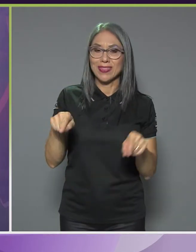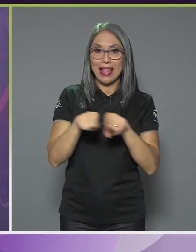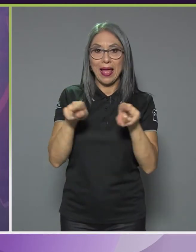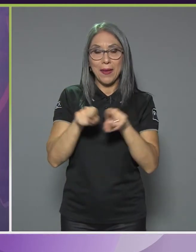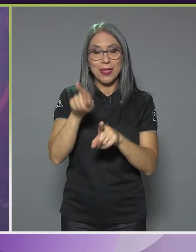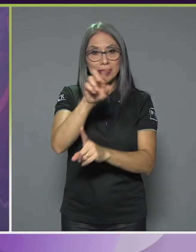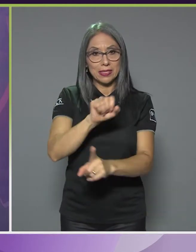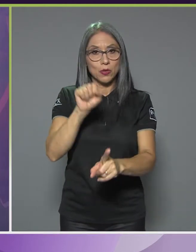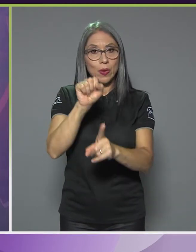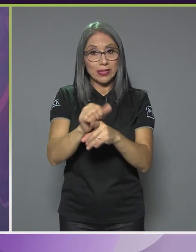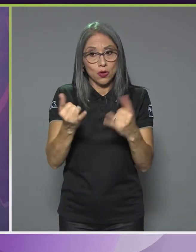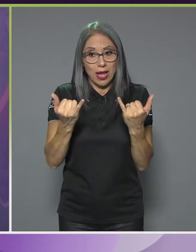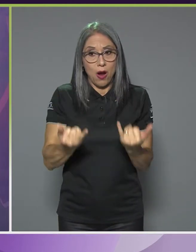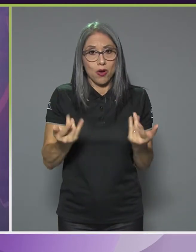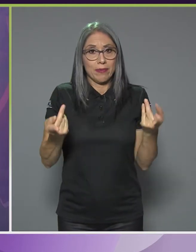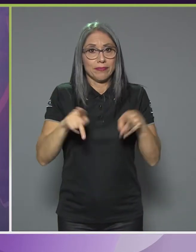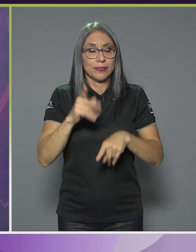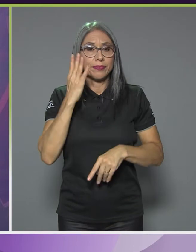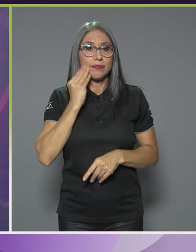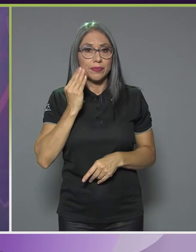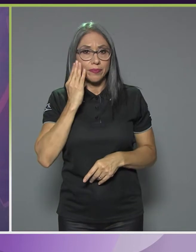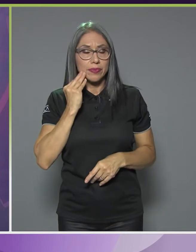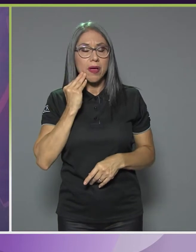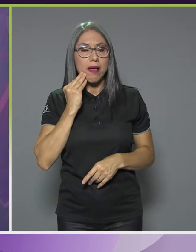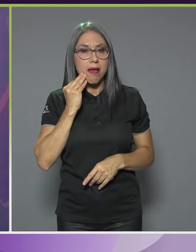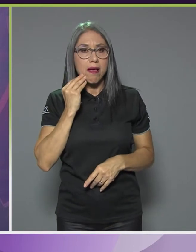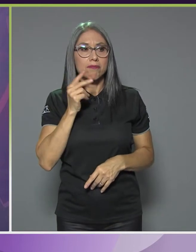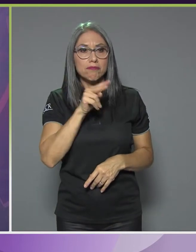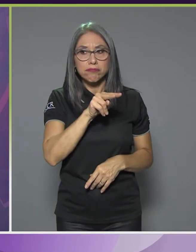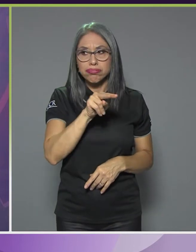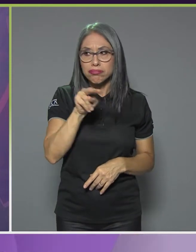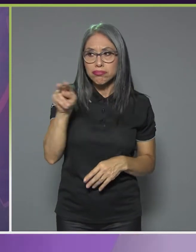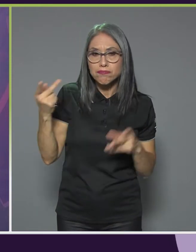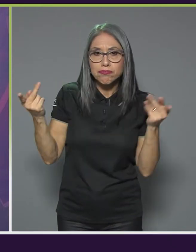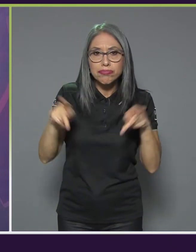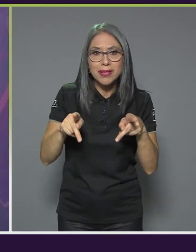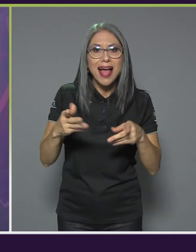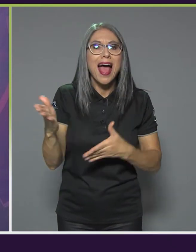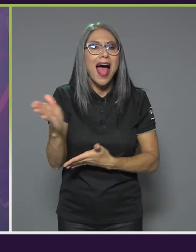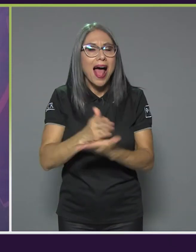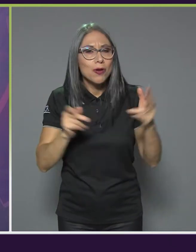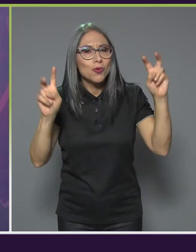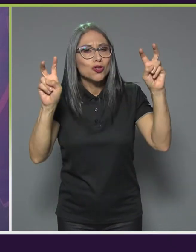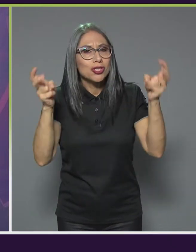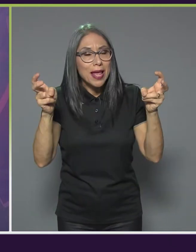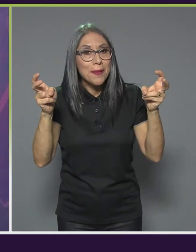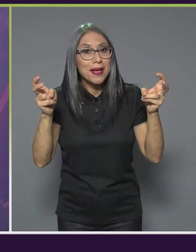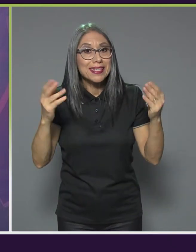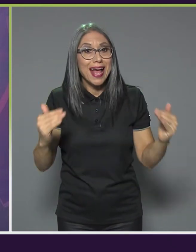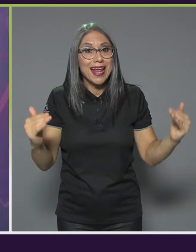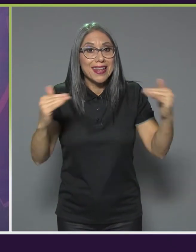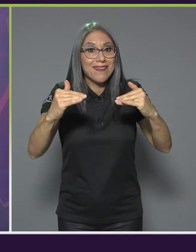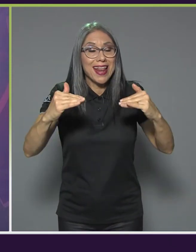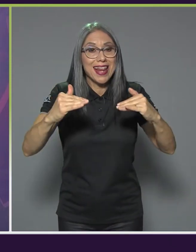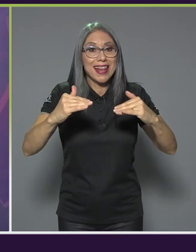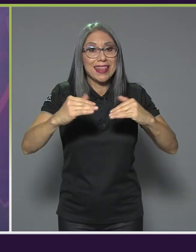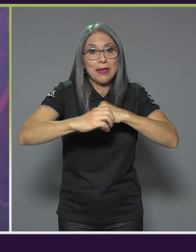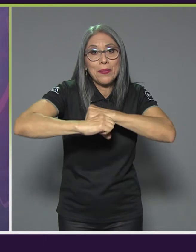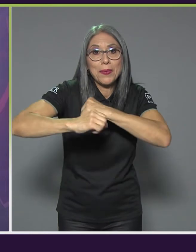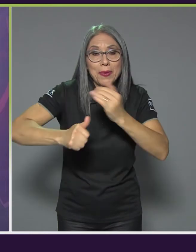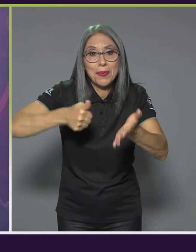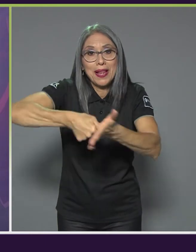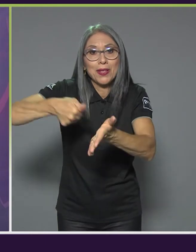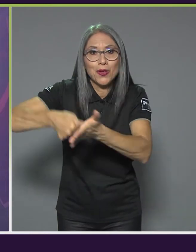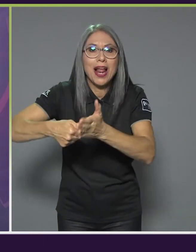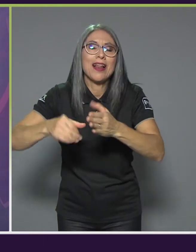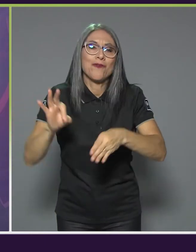viviendo, evidentemente hay ciertos temas que electoralmente funcionan más visibilizar, por ejemplo, la necesidad de una